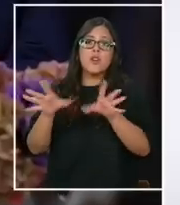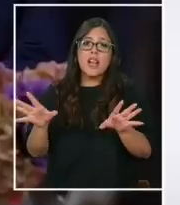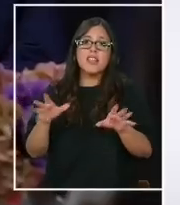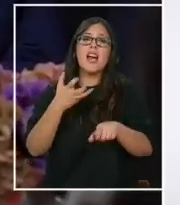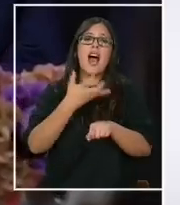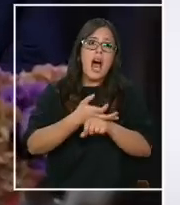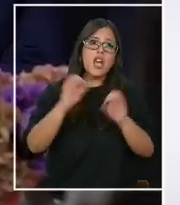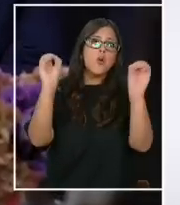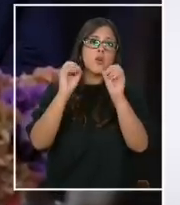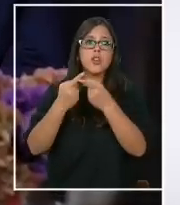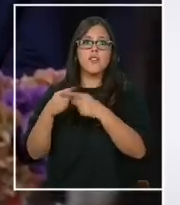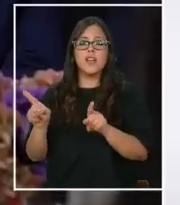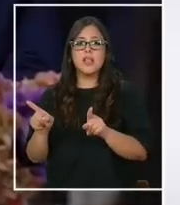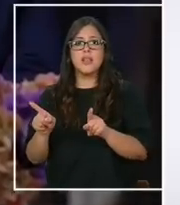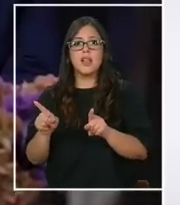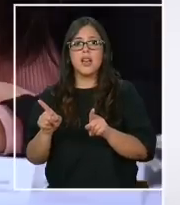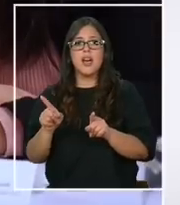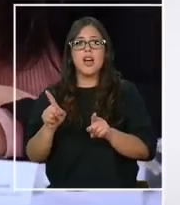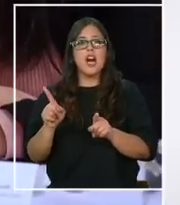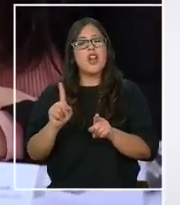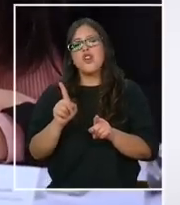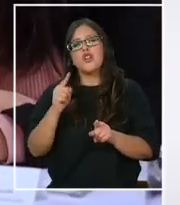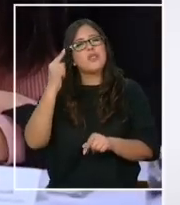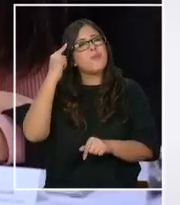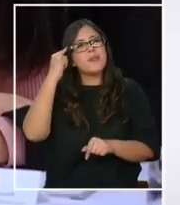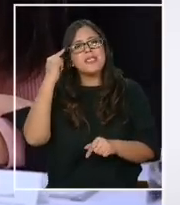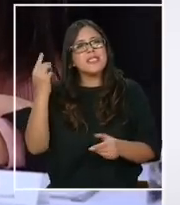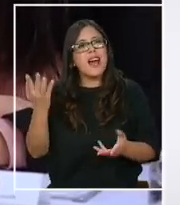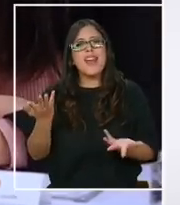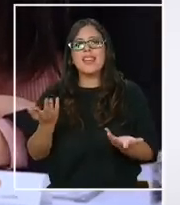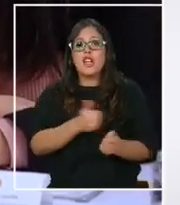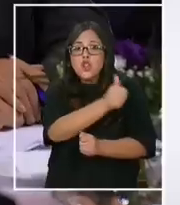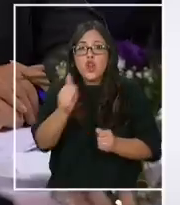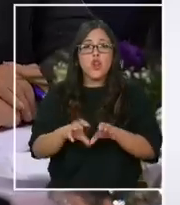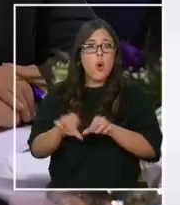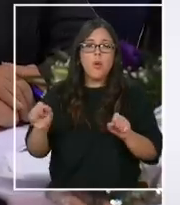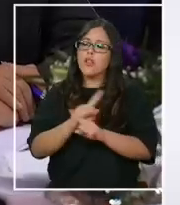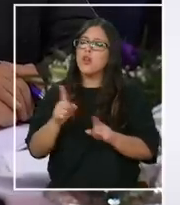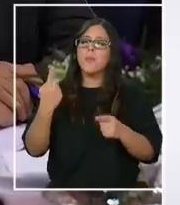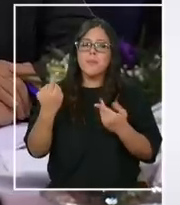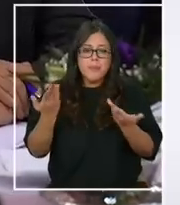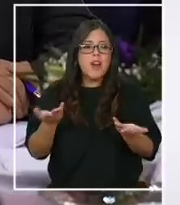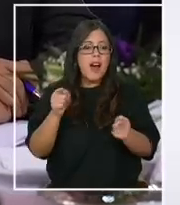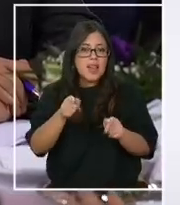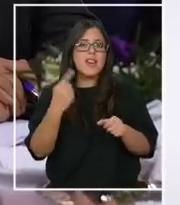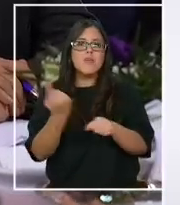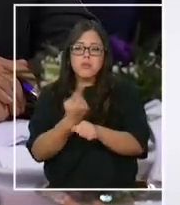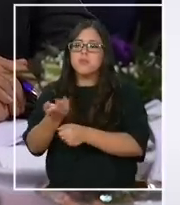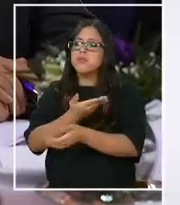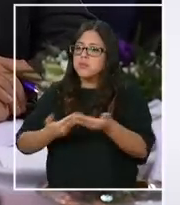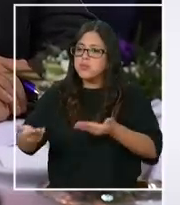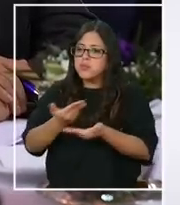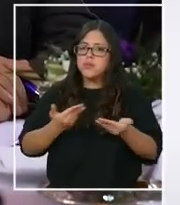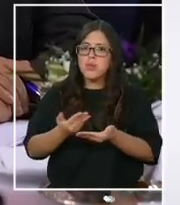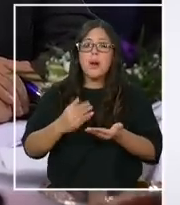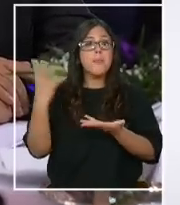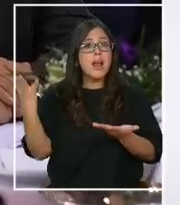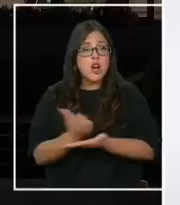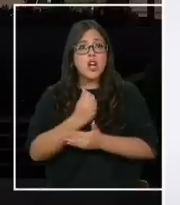diferencia. No se puede pretender unanimidad. Pero vamos a dialogar con todos los sectores precisamente para construir la mayoría necesaria para